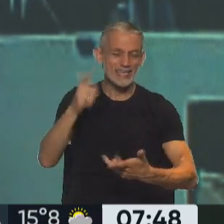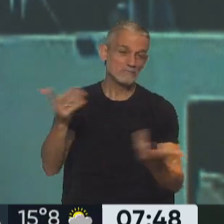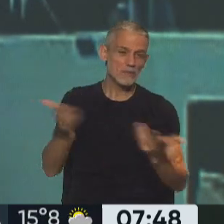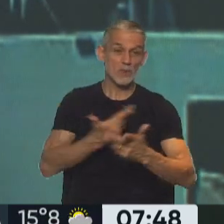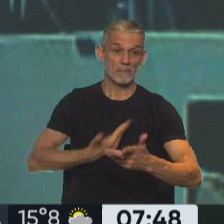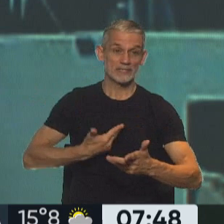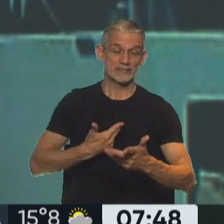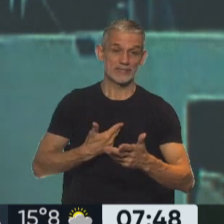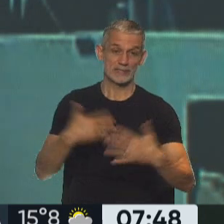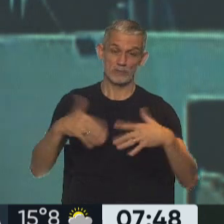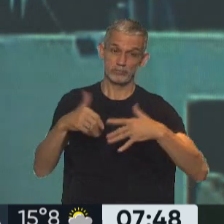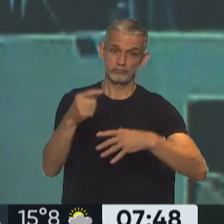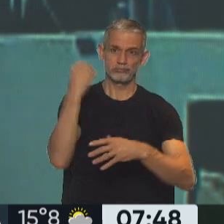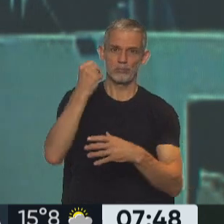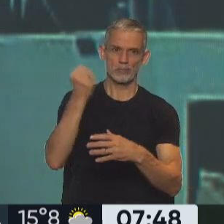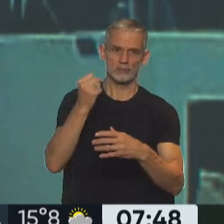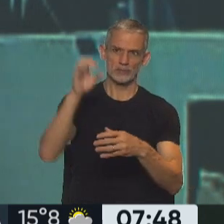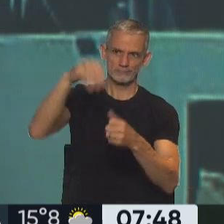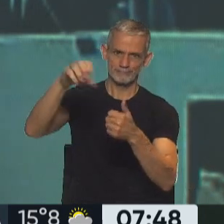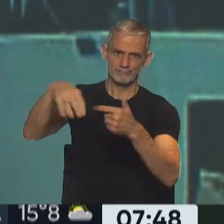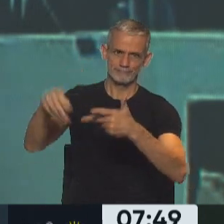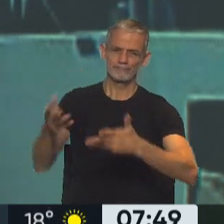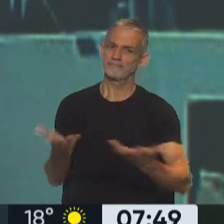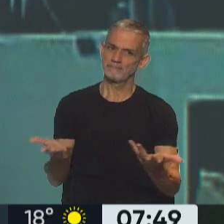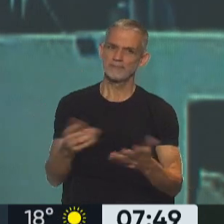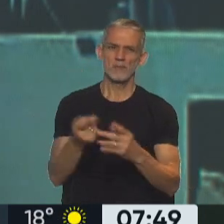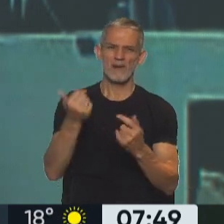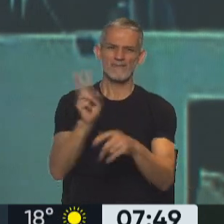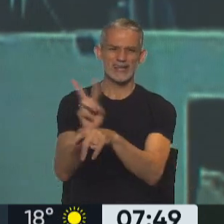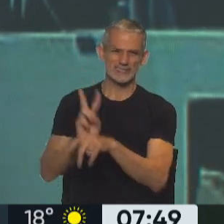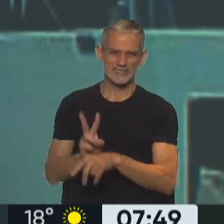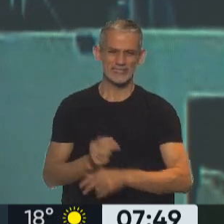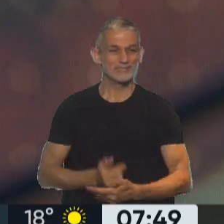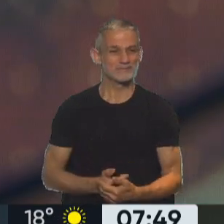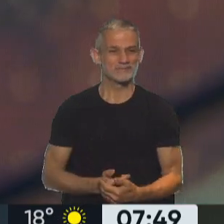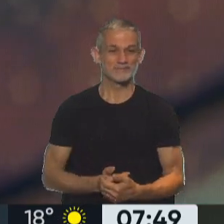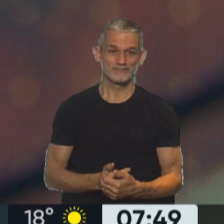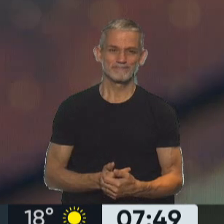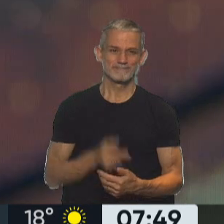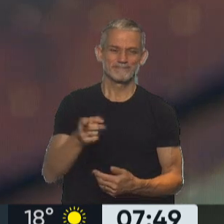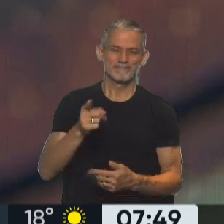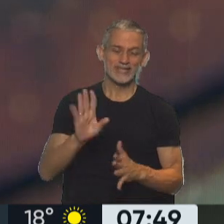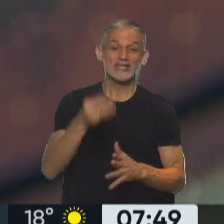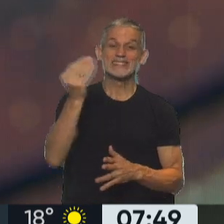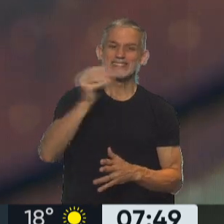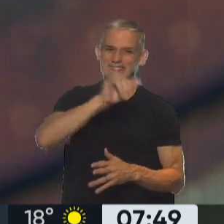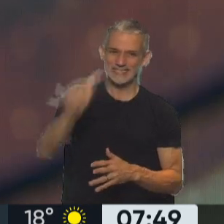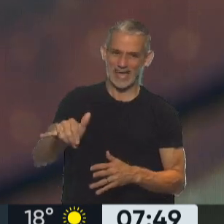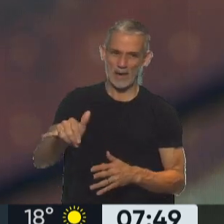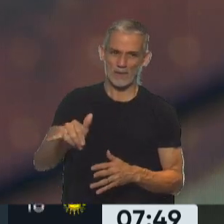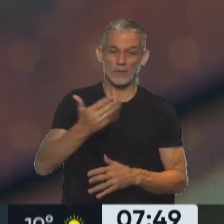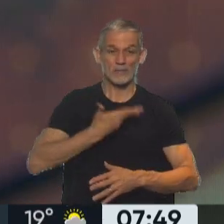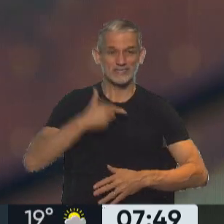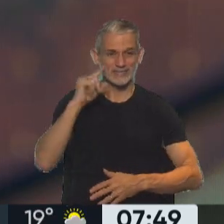presidentes más importantes del planeta, es como que es más fácil de custodiar, ¿no? Hasta ahí llega entonces el sábado el presidente Alberto